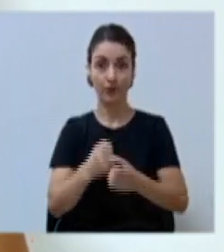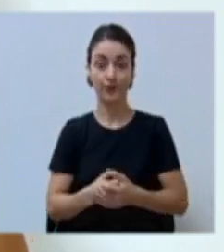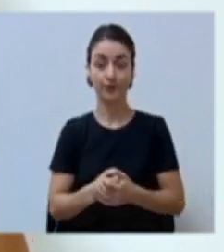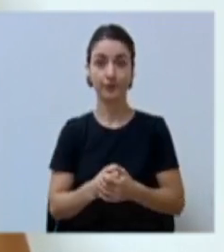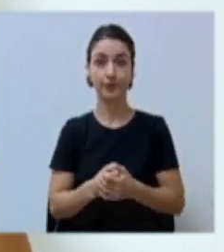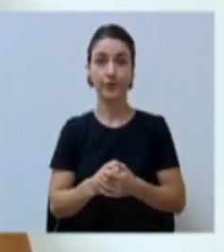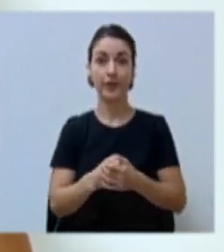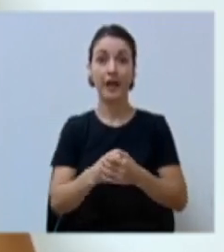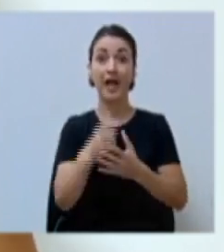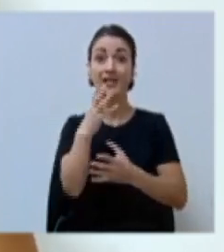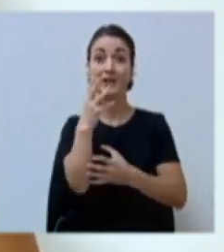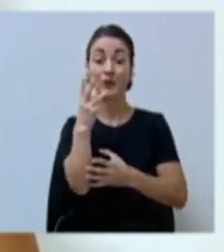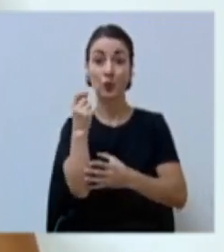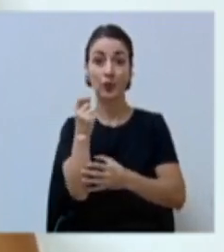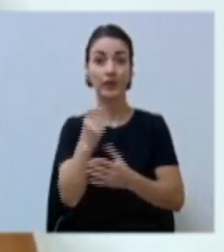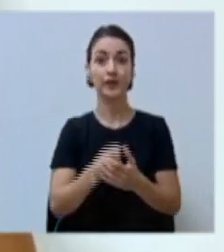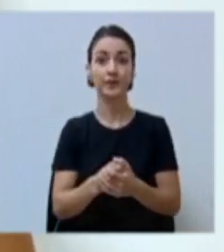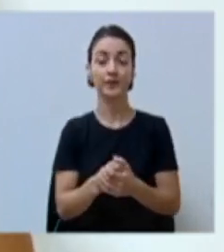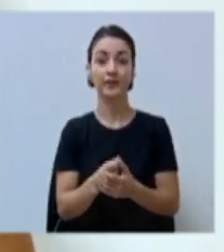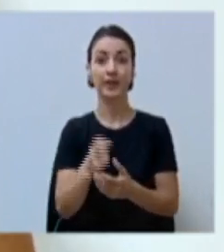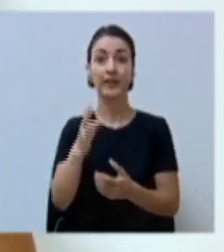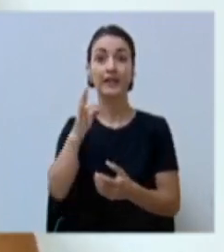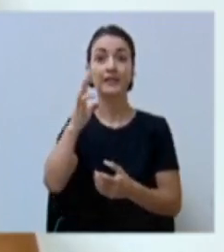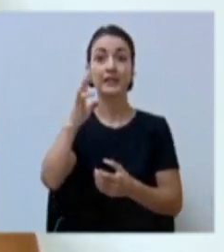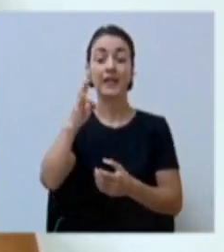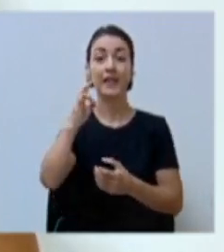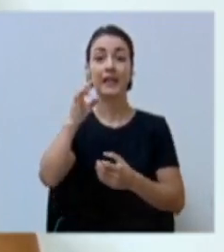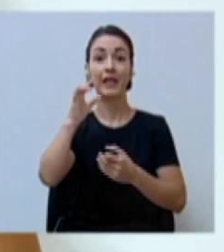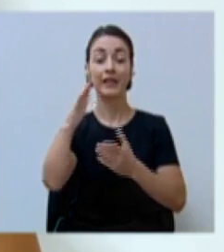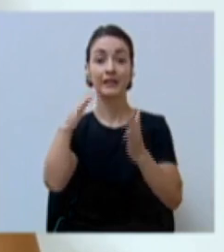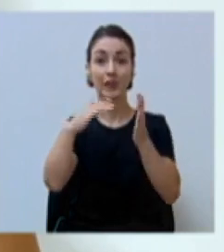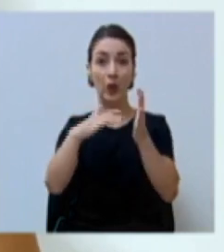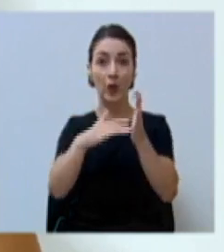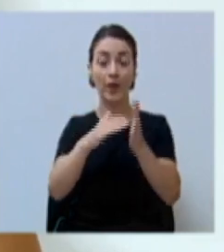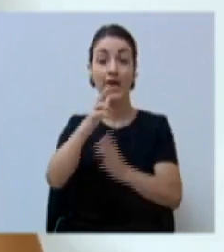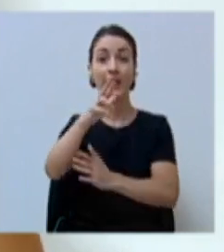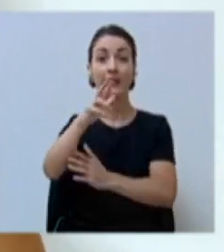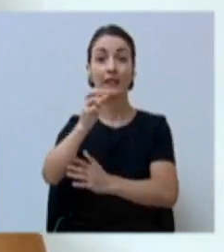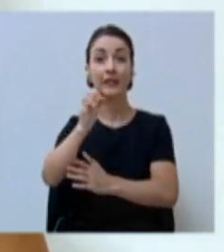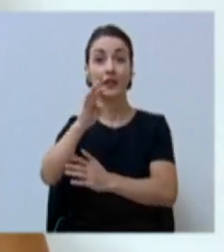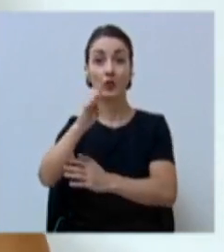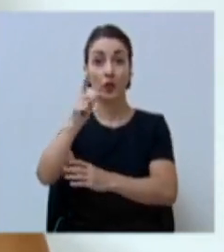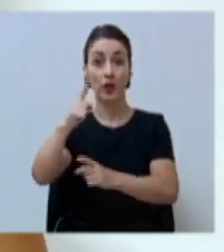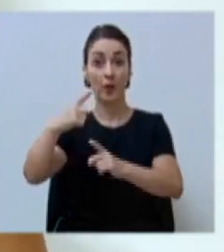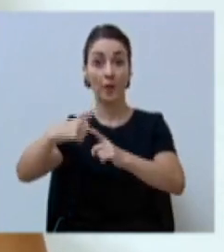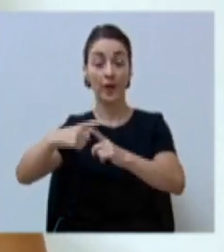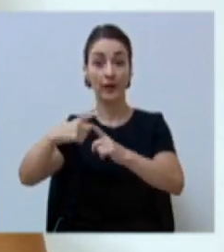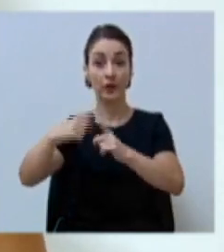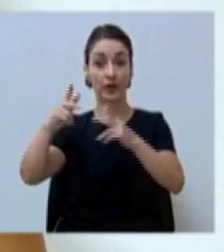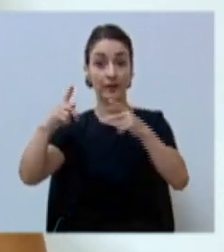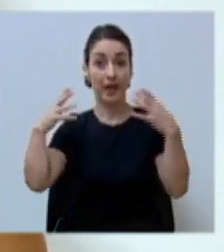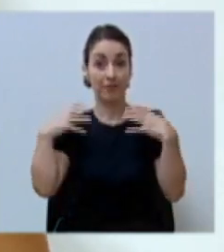Se contabilizan 75,341 personas recuperadas.